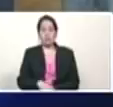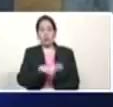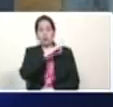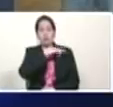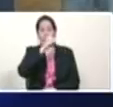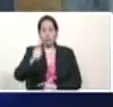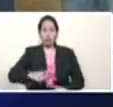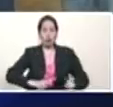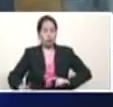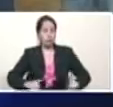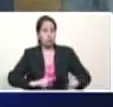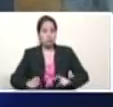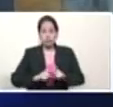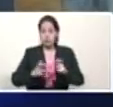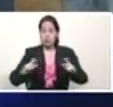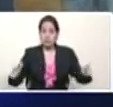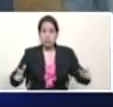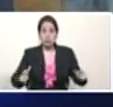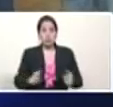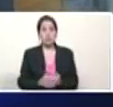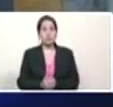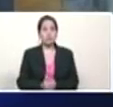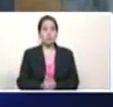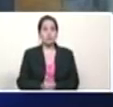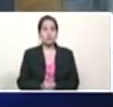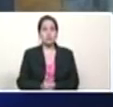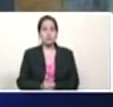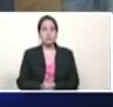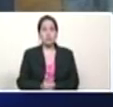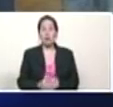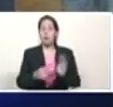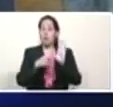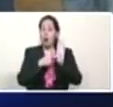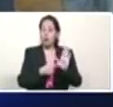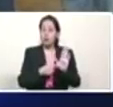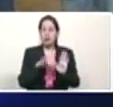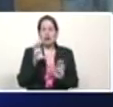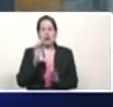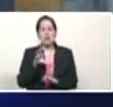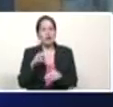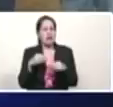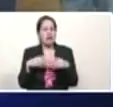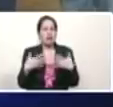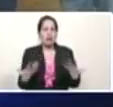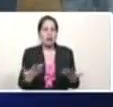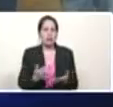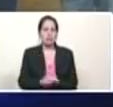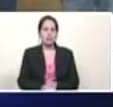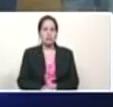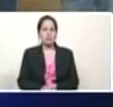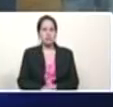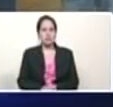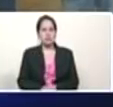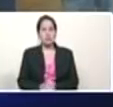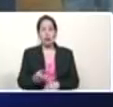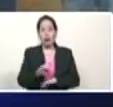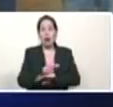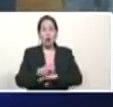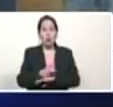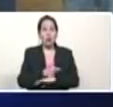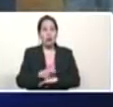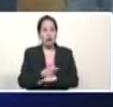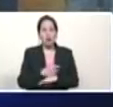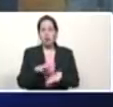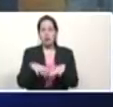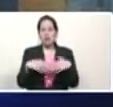consorcio Grano Alto. Vamos a mostrarle al país, compañero ministro, compañero gobernador, esta